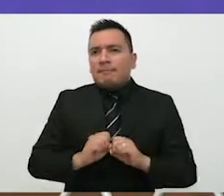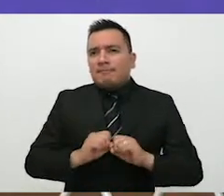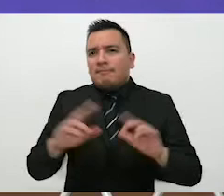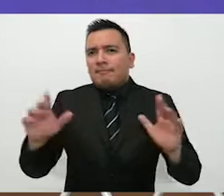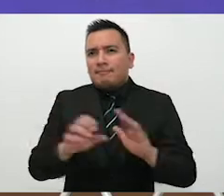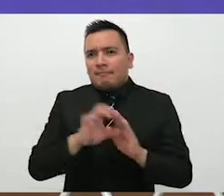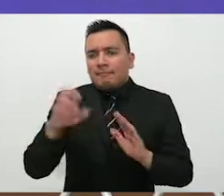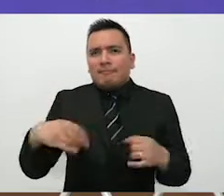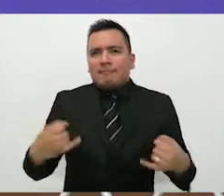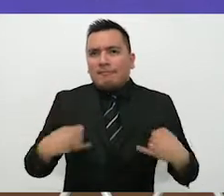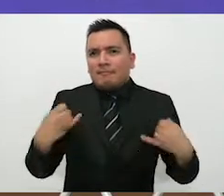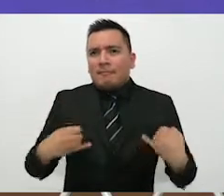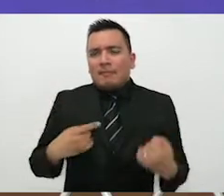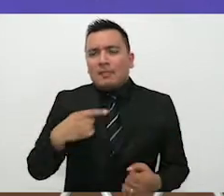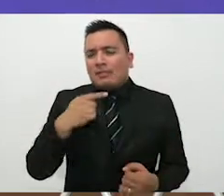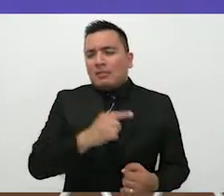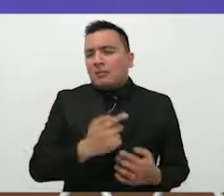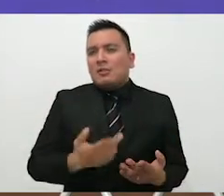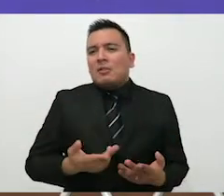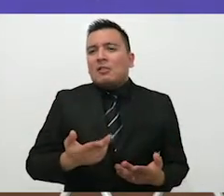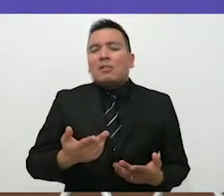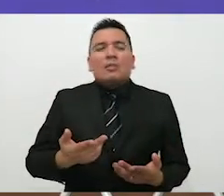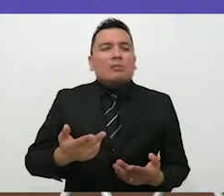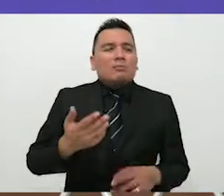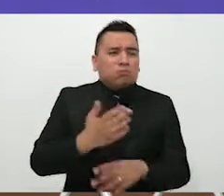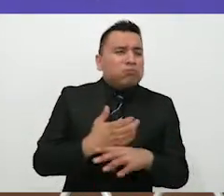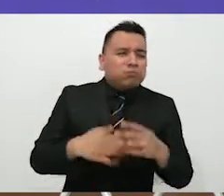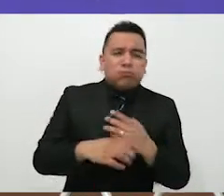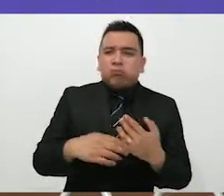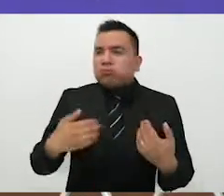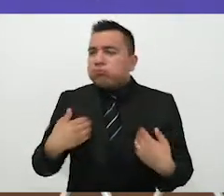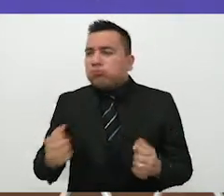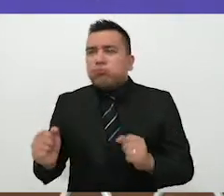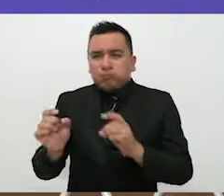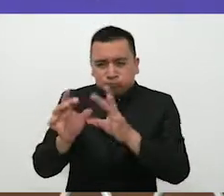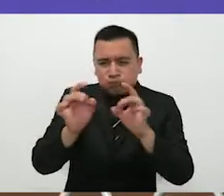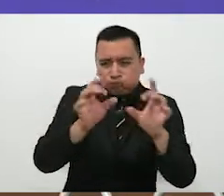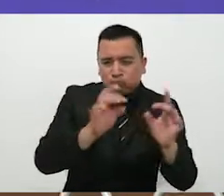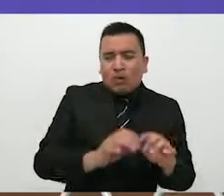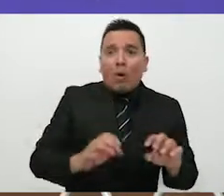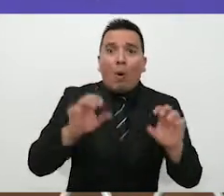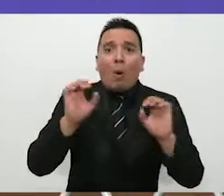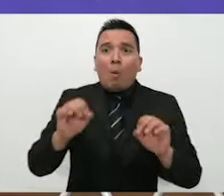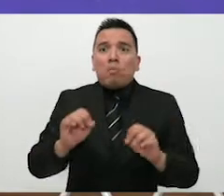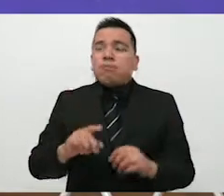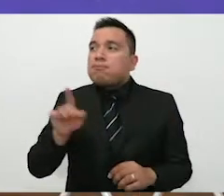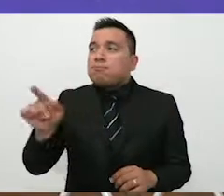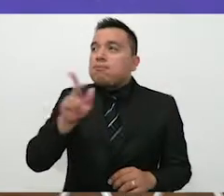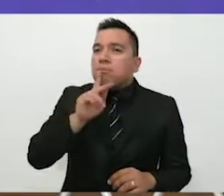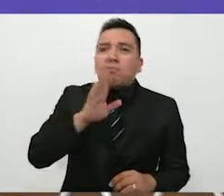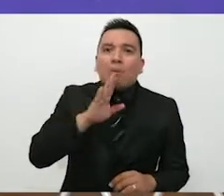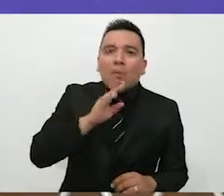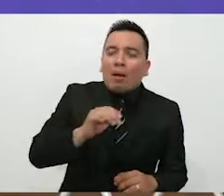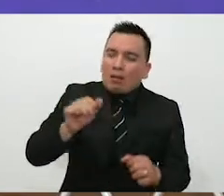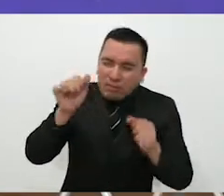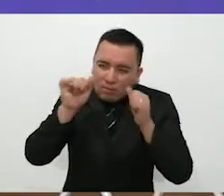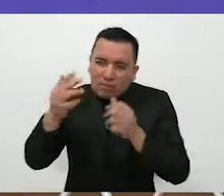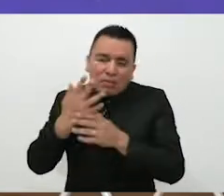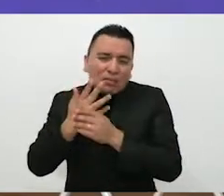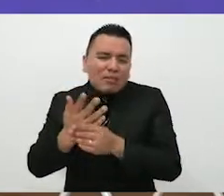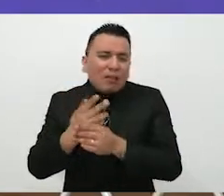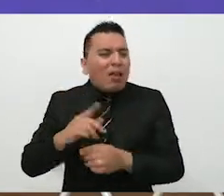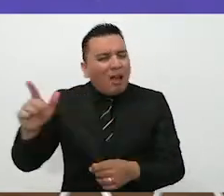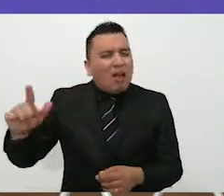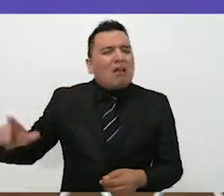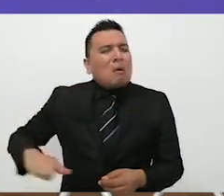que la juventud ya está más consciente de lo que pasa a su alrededor. Oye a papá, mamá, a veces quejarse de